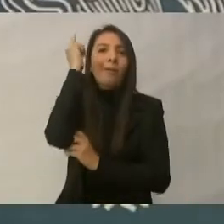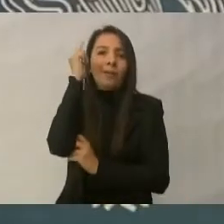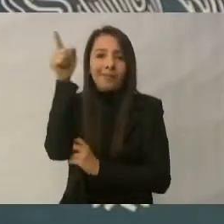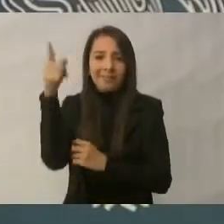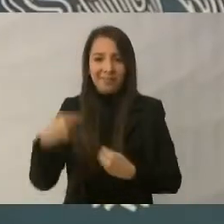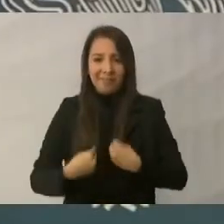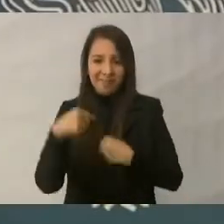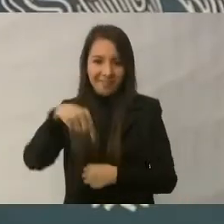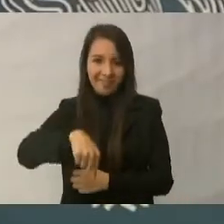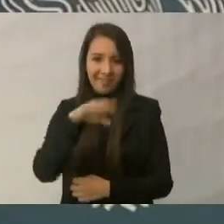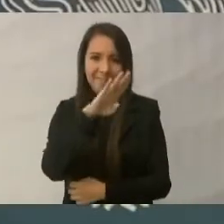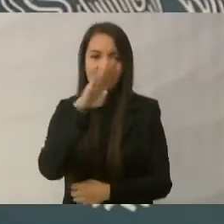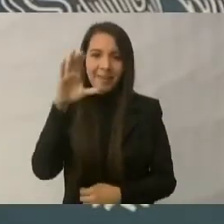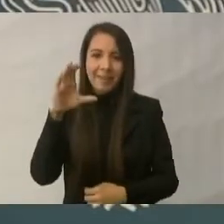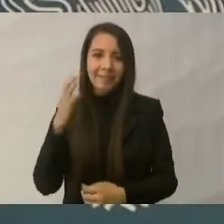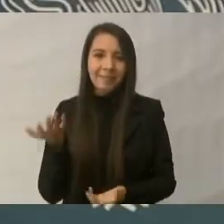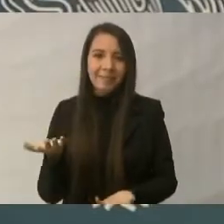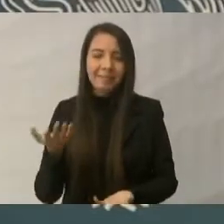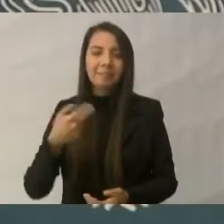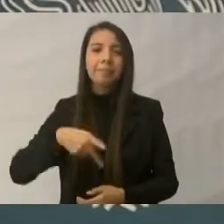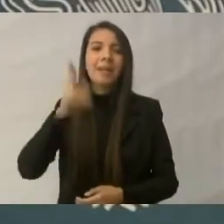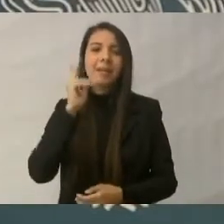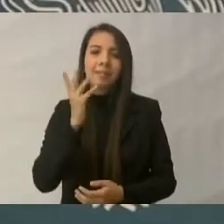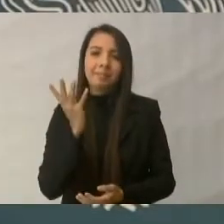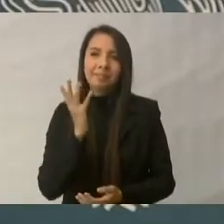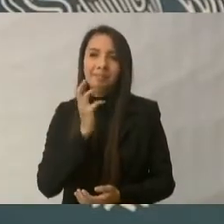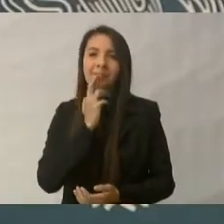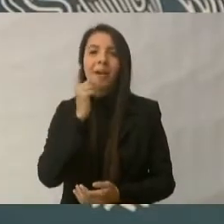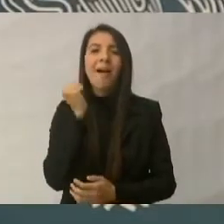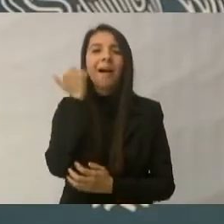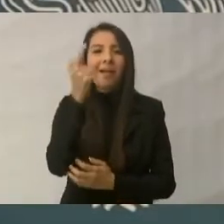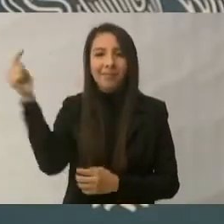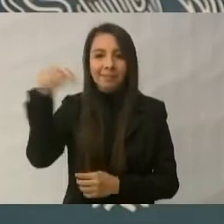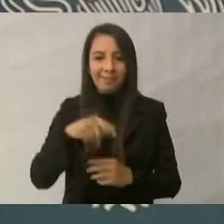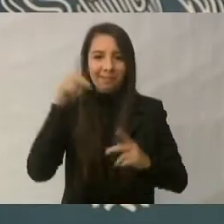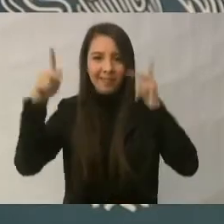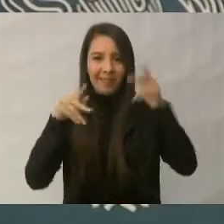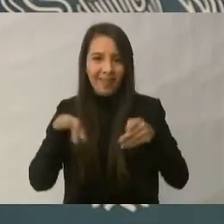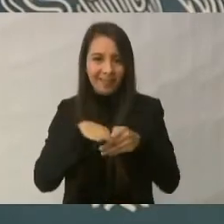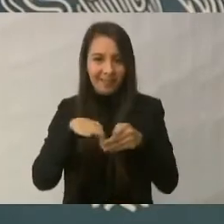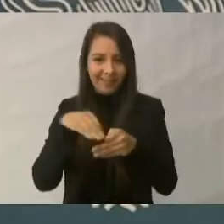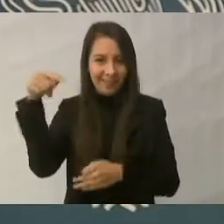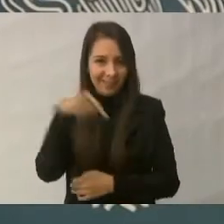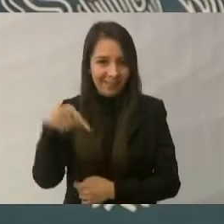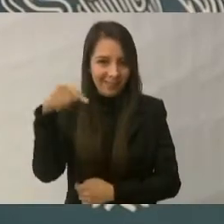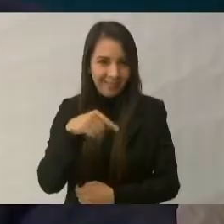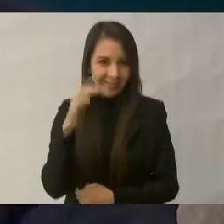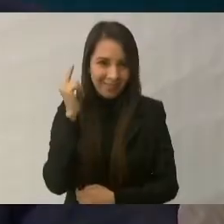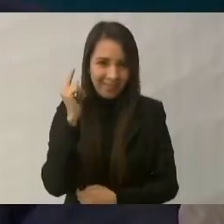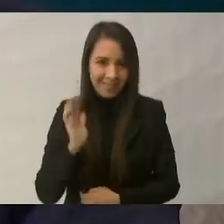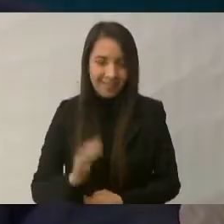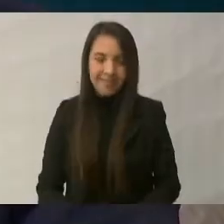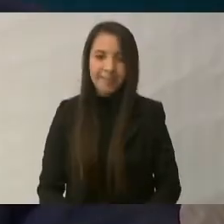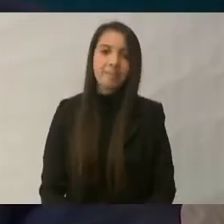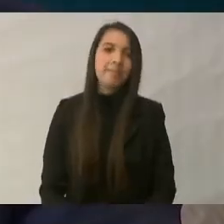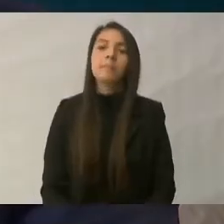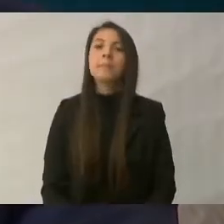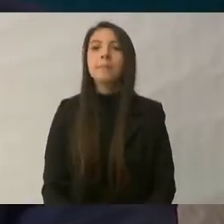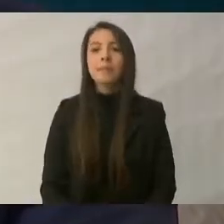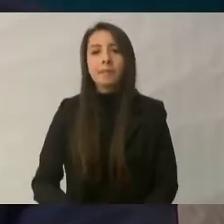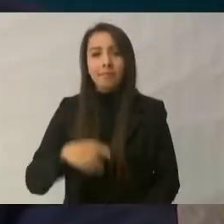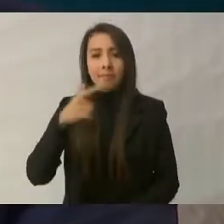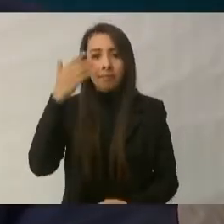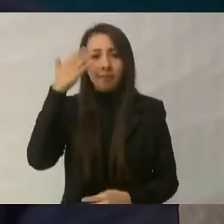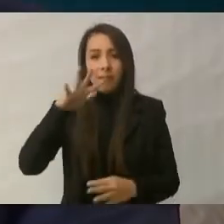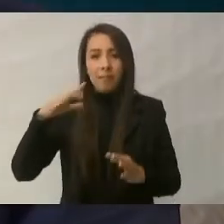pero bueno, lo segundo mejor es que nos visite frecuentemente. Aquí, en la esquina más alejada del